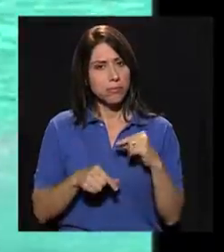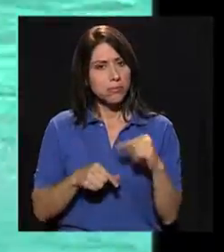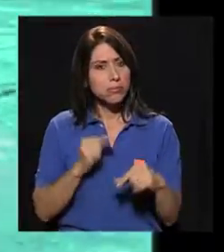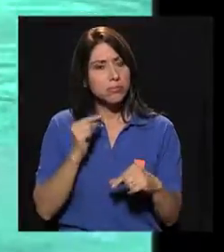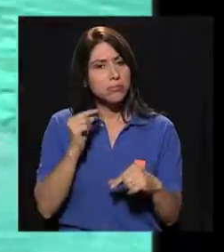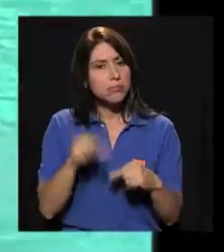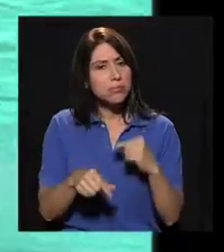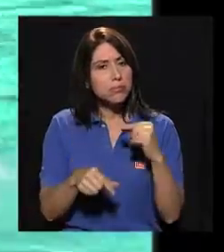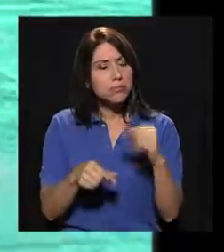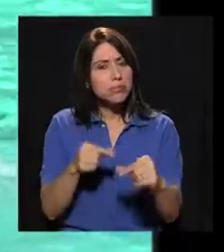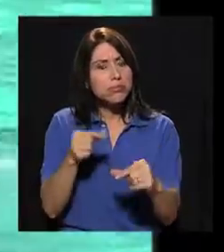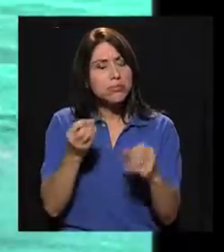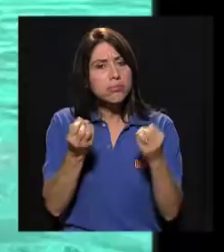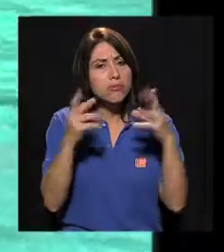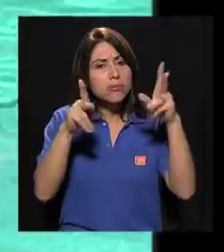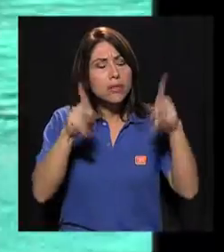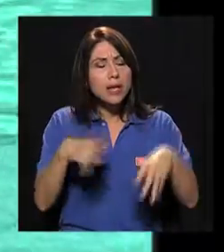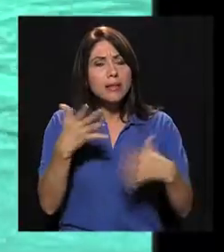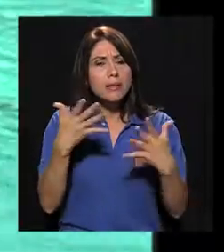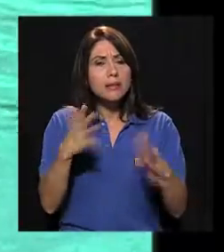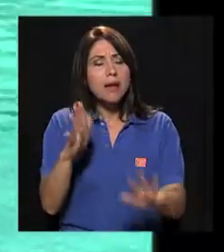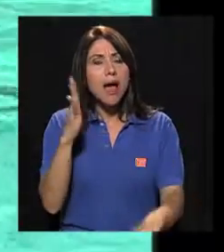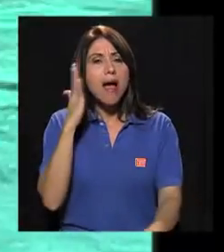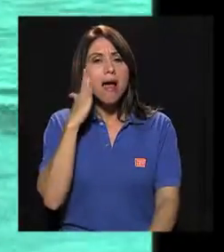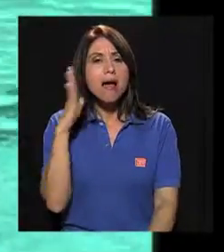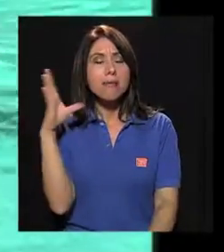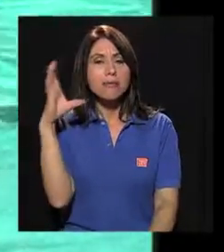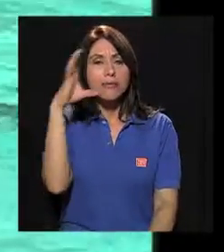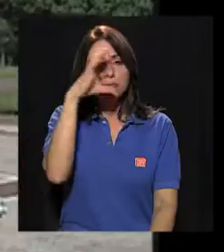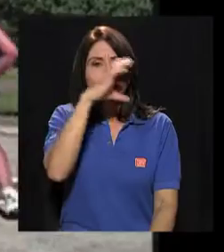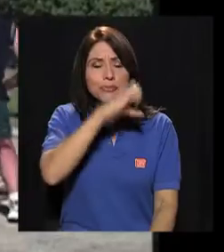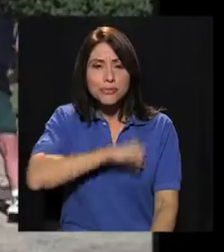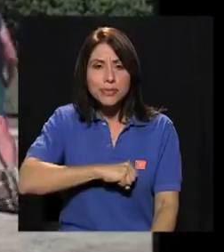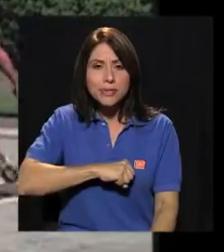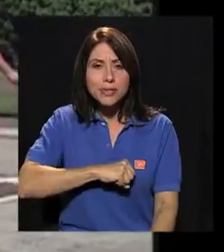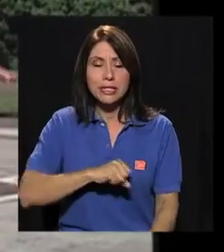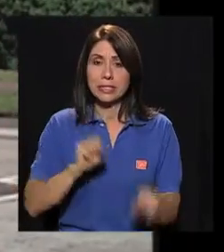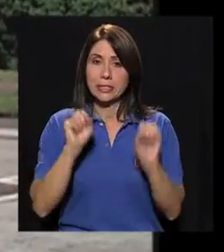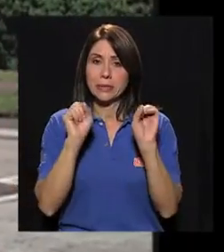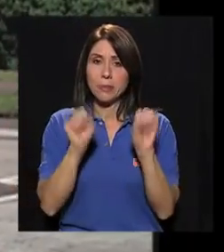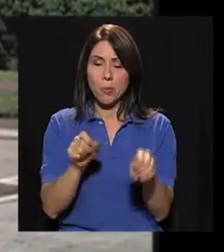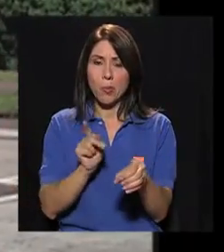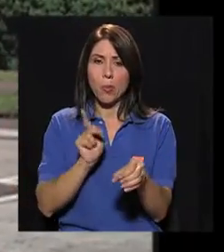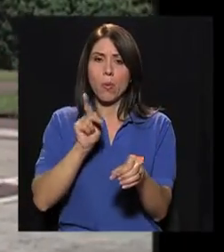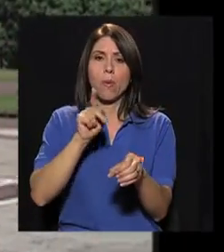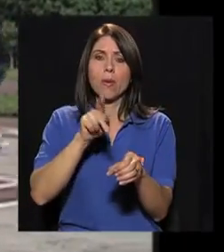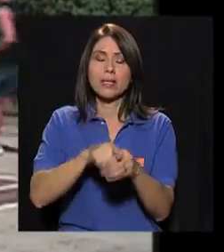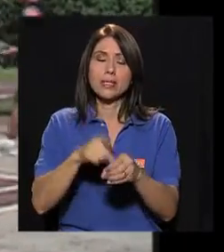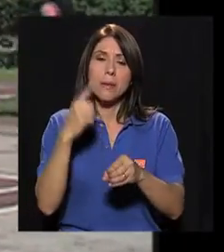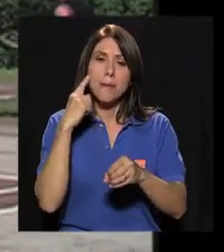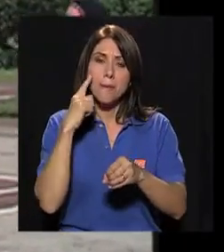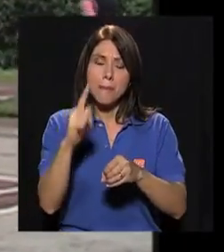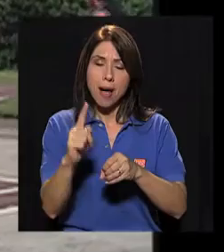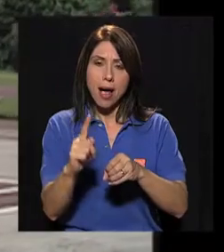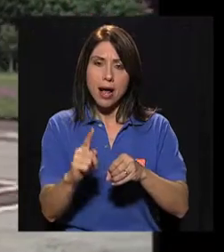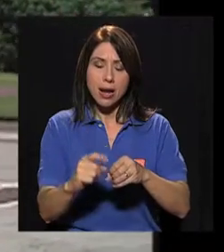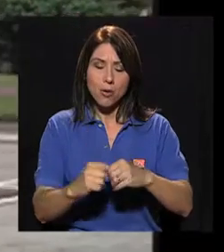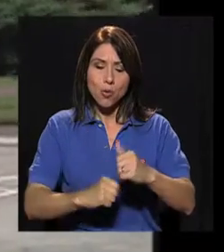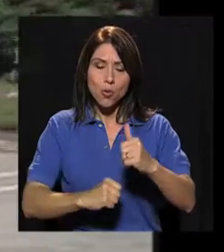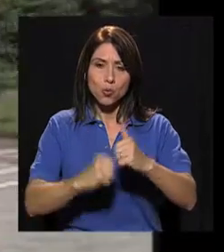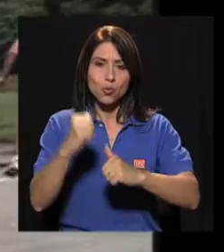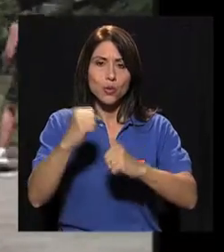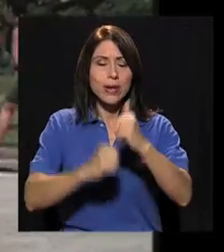Poco a poco, mucha gente ha empezado a darse cuenta de que es posible participar en la